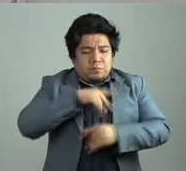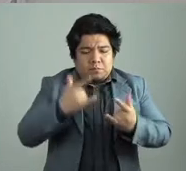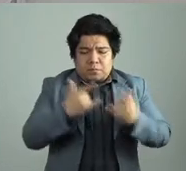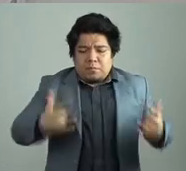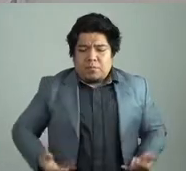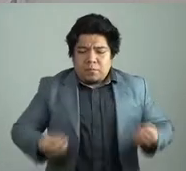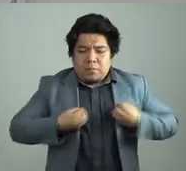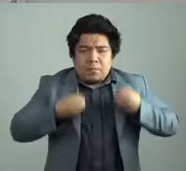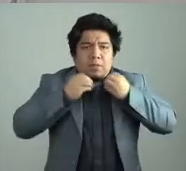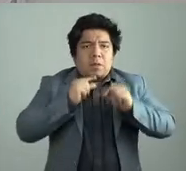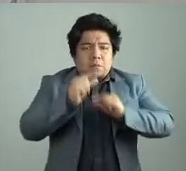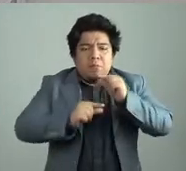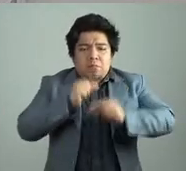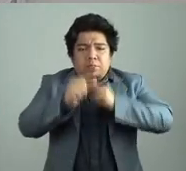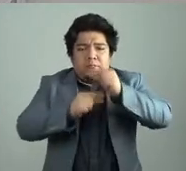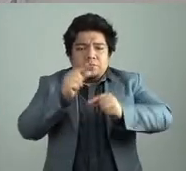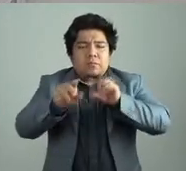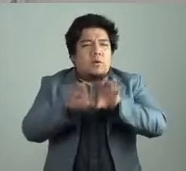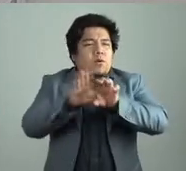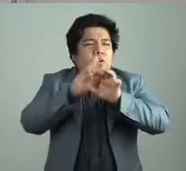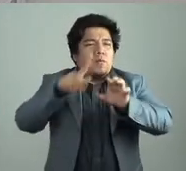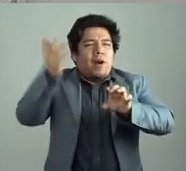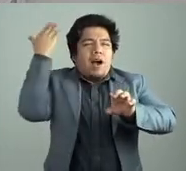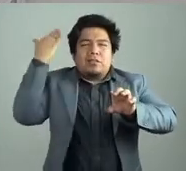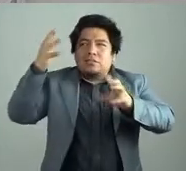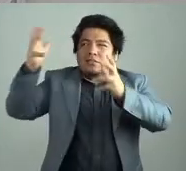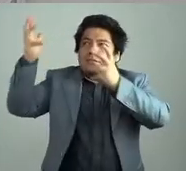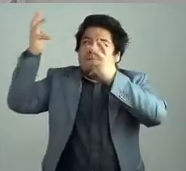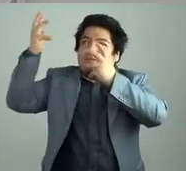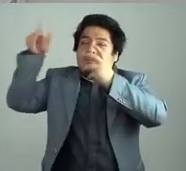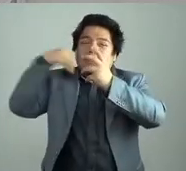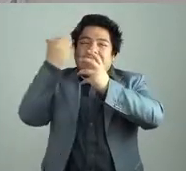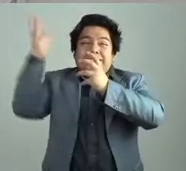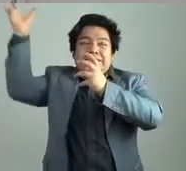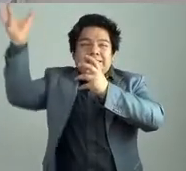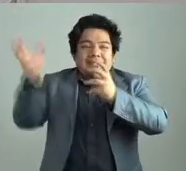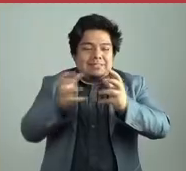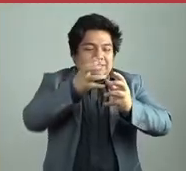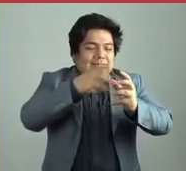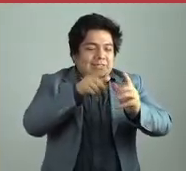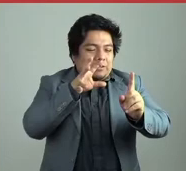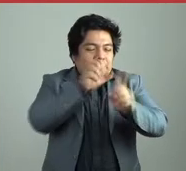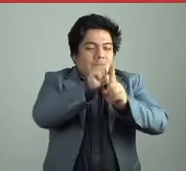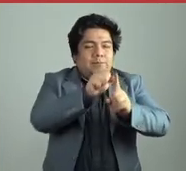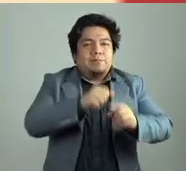el deseo de alguna vez hacer un buen libro, a ver si fue posible.